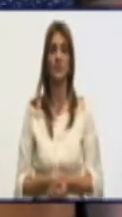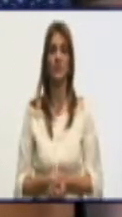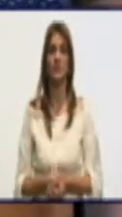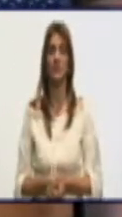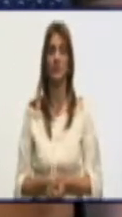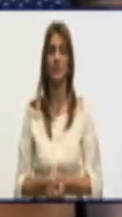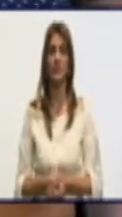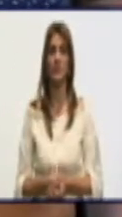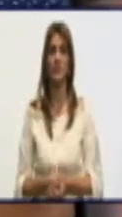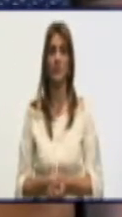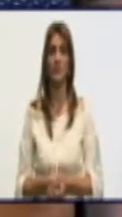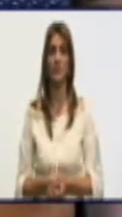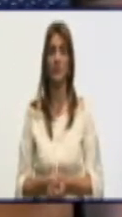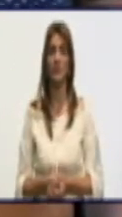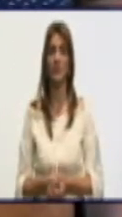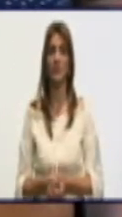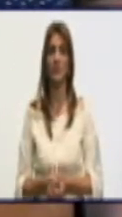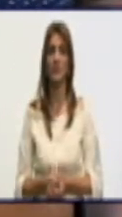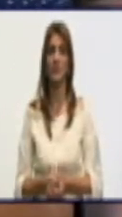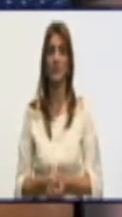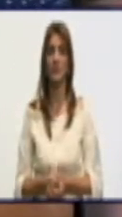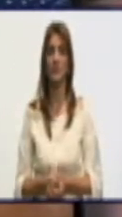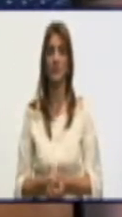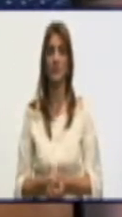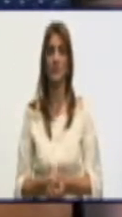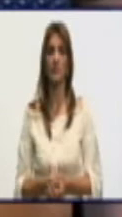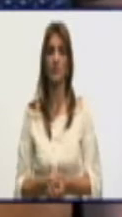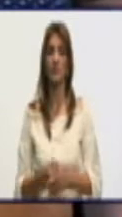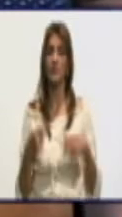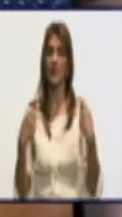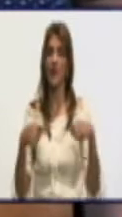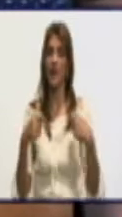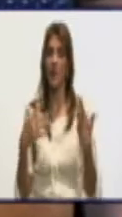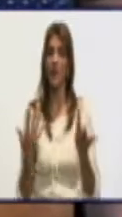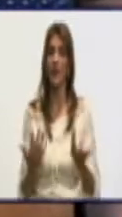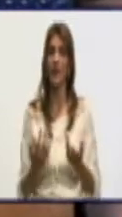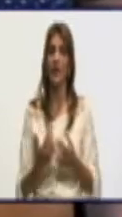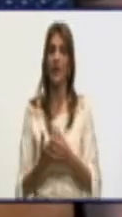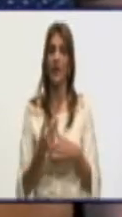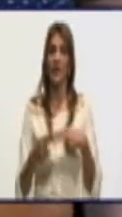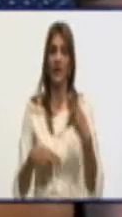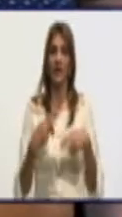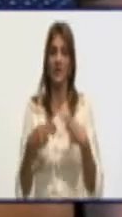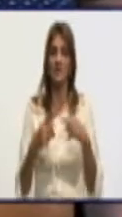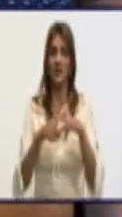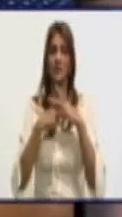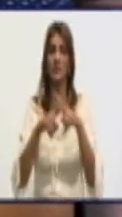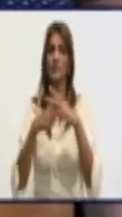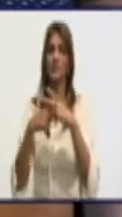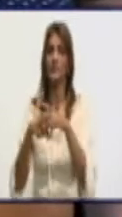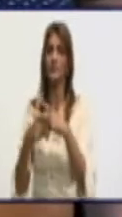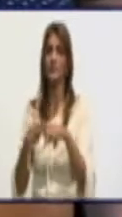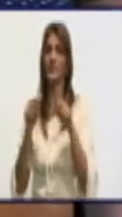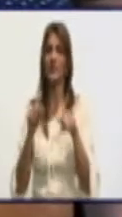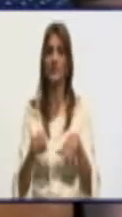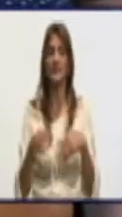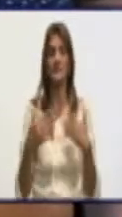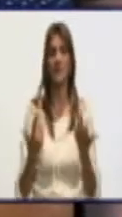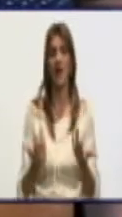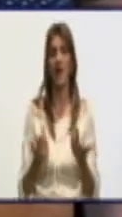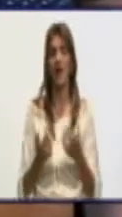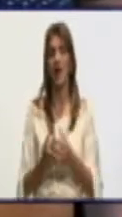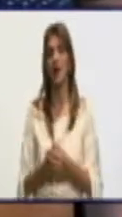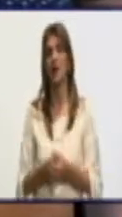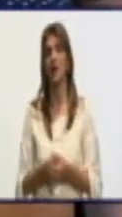es CL, que al final todo lo que está apareciendo es el tema CL. Tenemos que vincularnos en esa moneda para poder adquirir